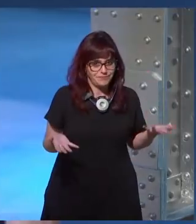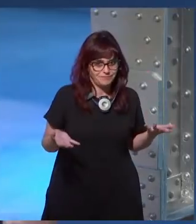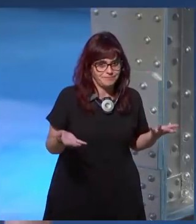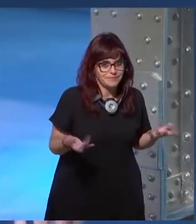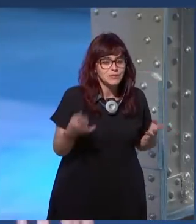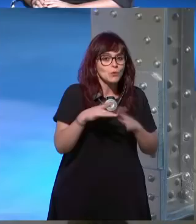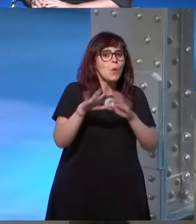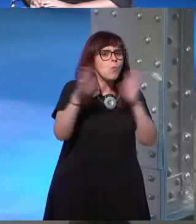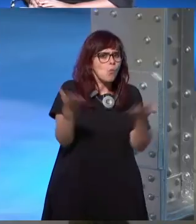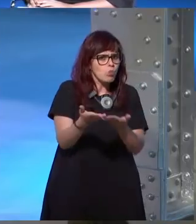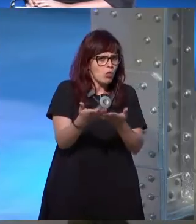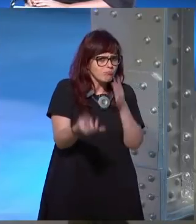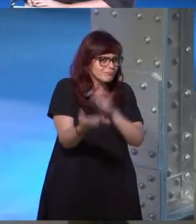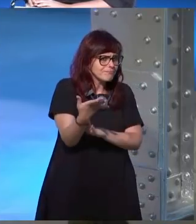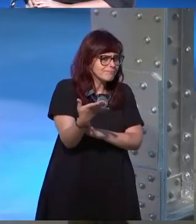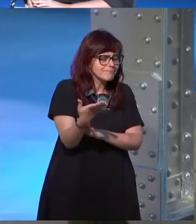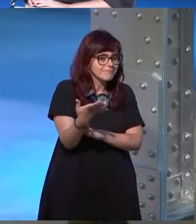¡esos mundos que creas